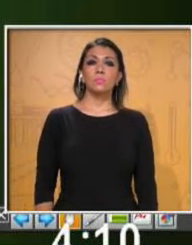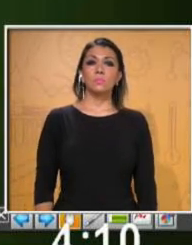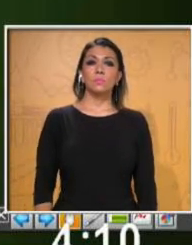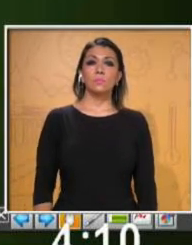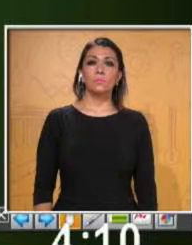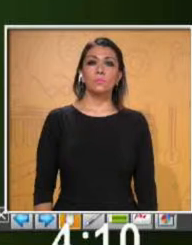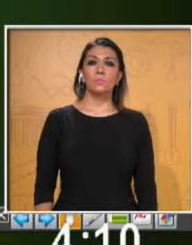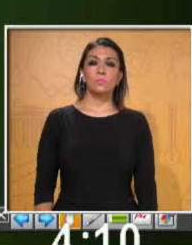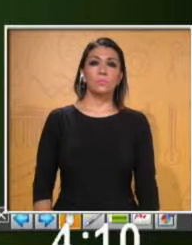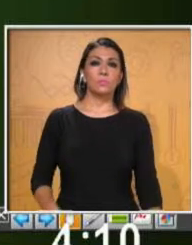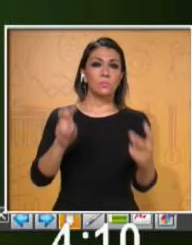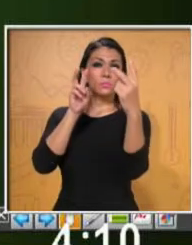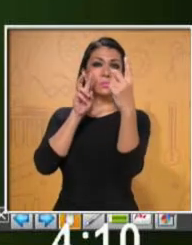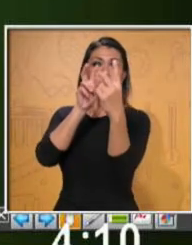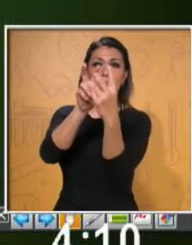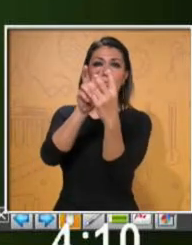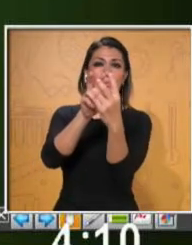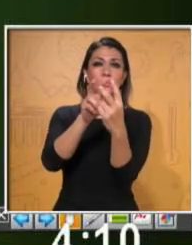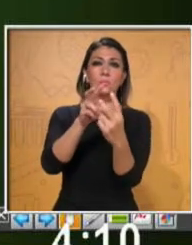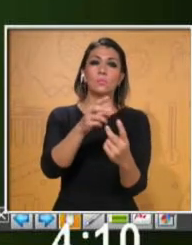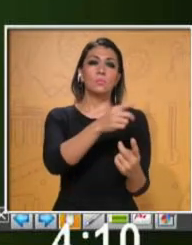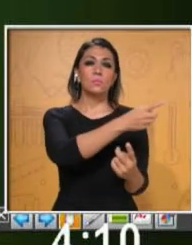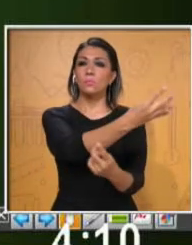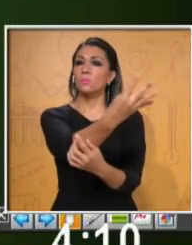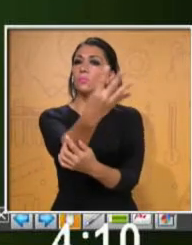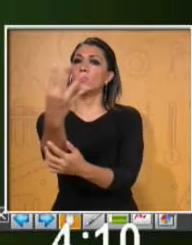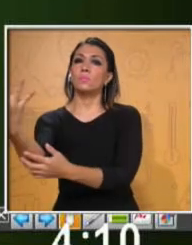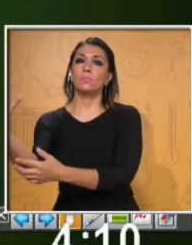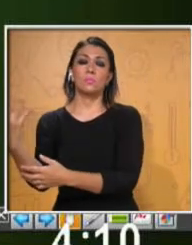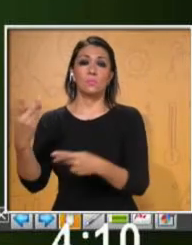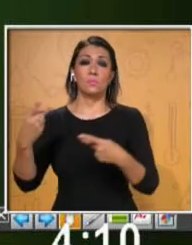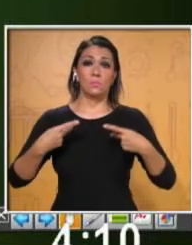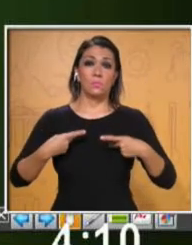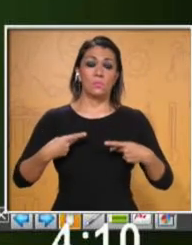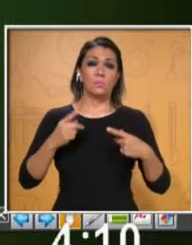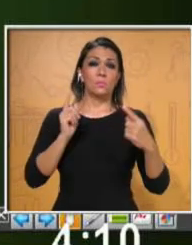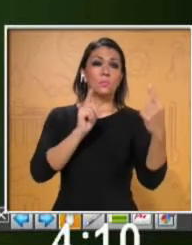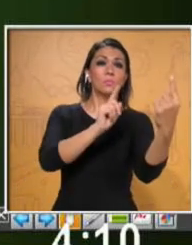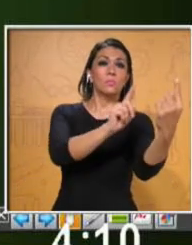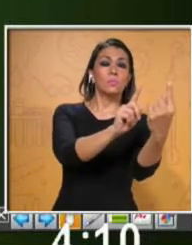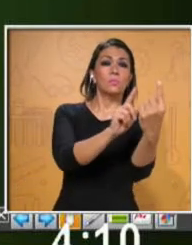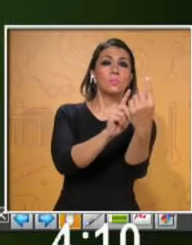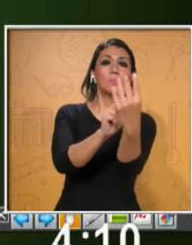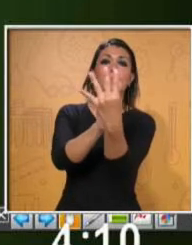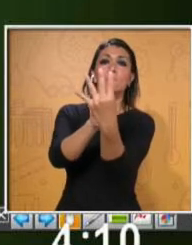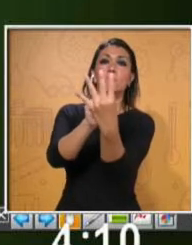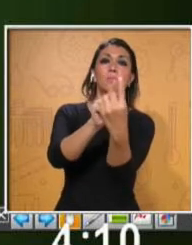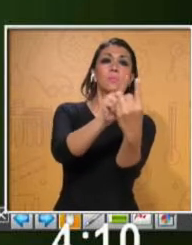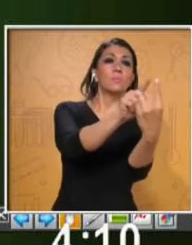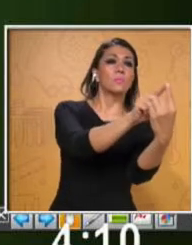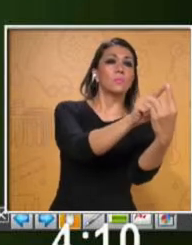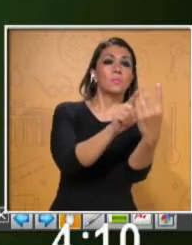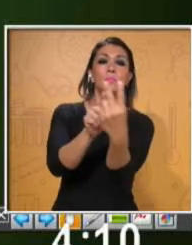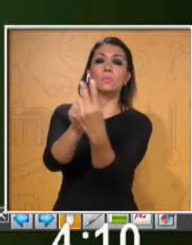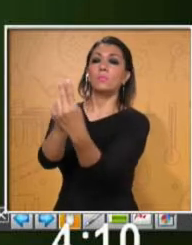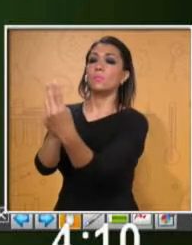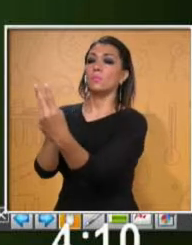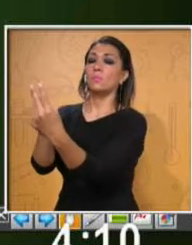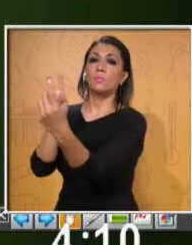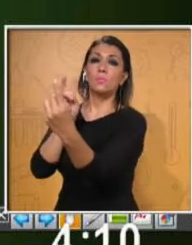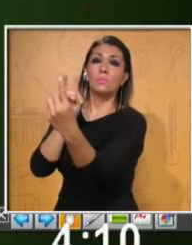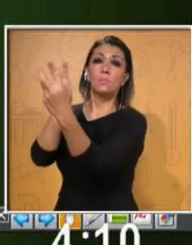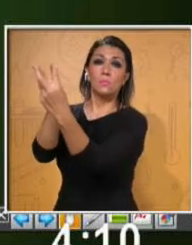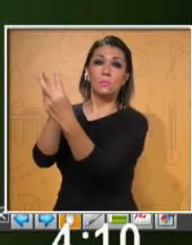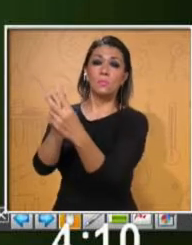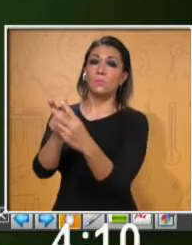Haz contacto visual con las personas al menos una vez, con las personas de tu audiencia. Y evita estar volteando